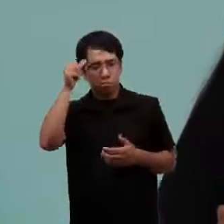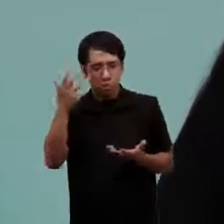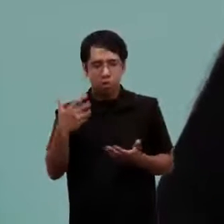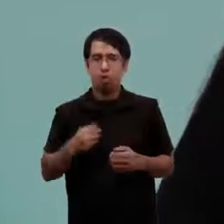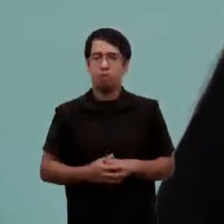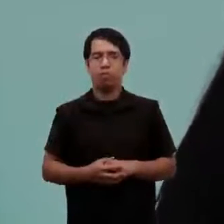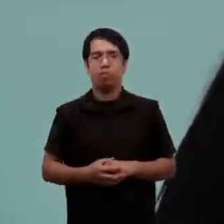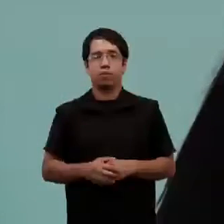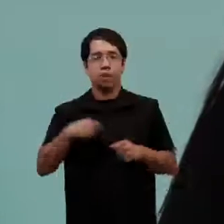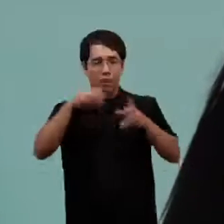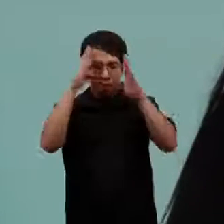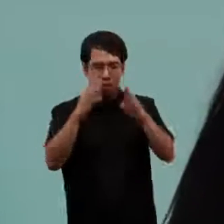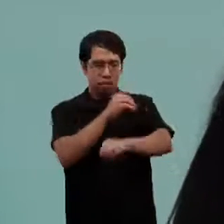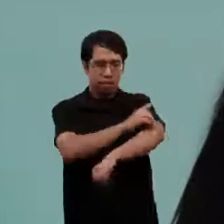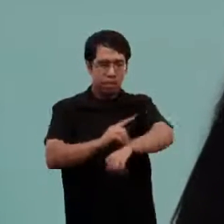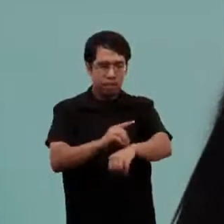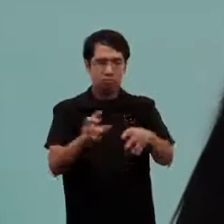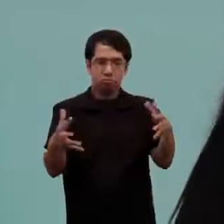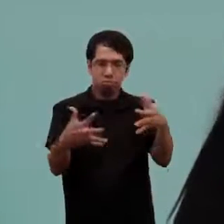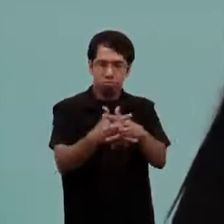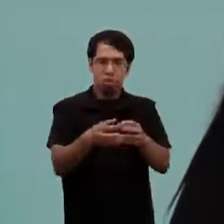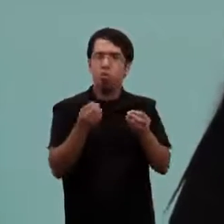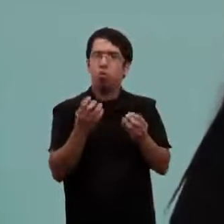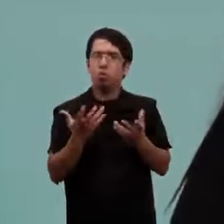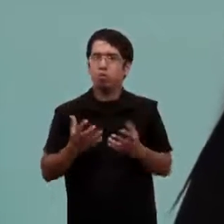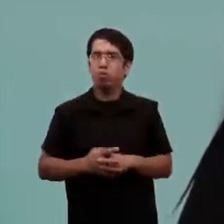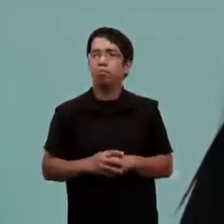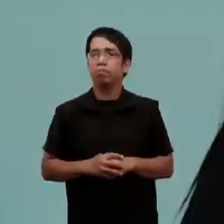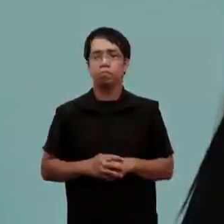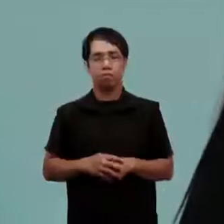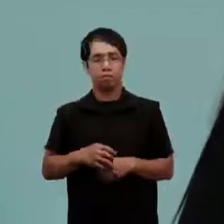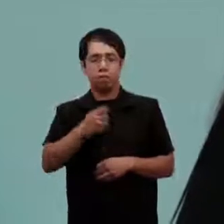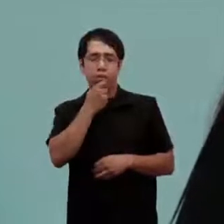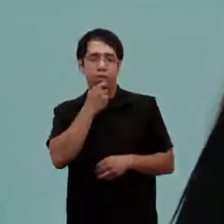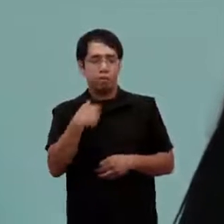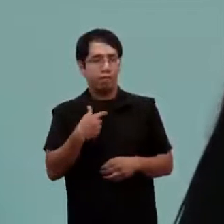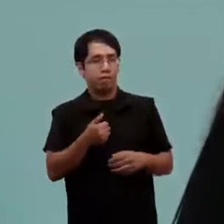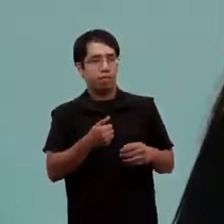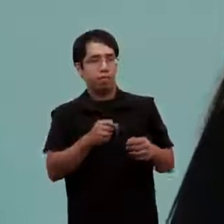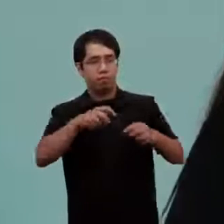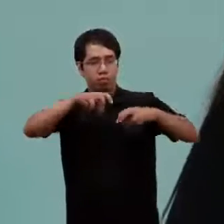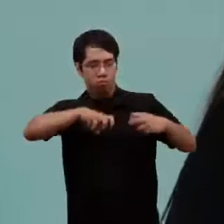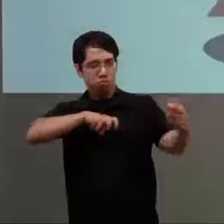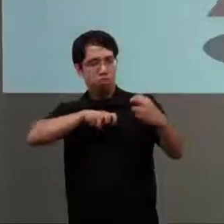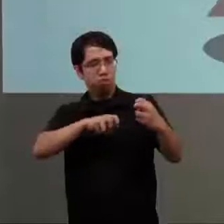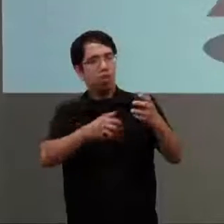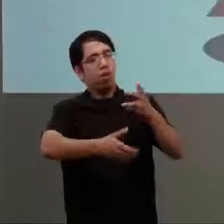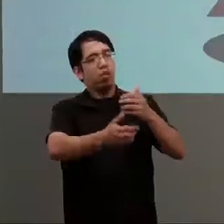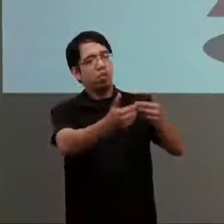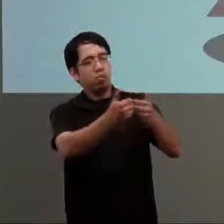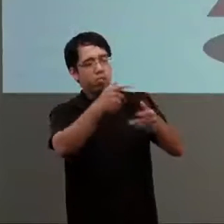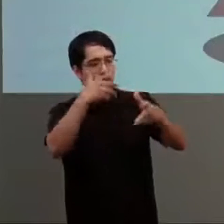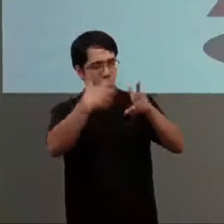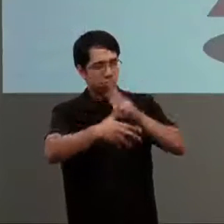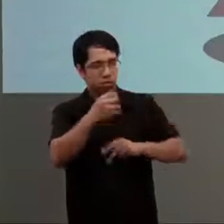de la rehabilitación si eso que yo hice a nivel terapéutico ya sea en consultorio la manera o la metodología que yo